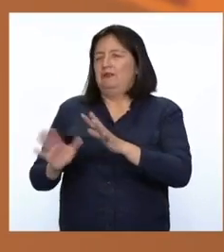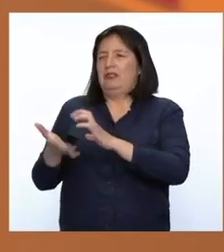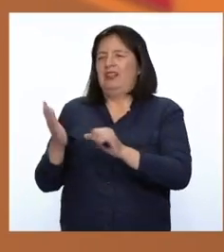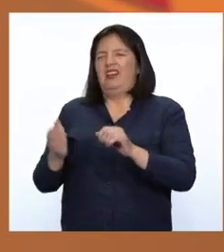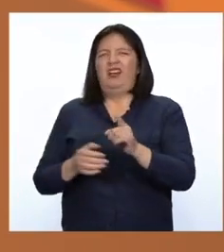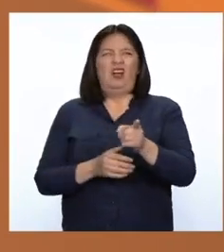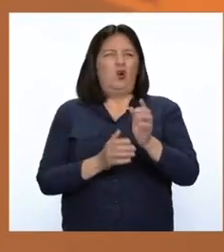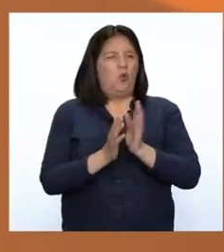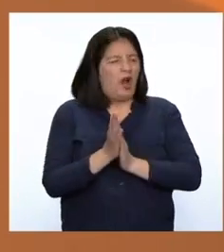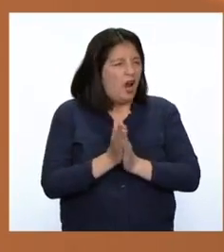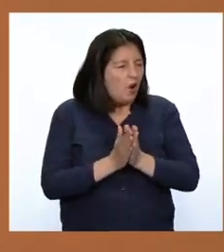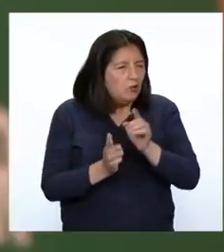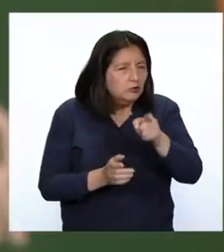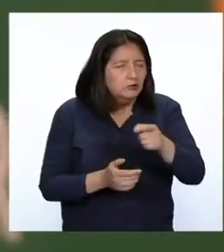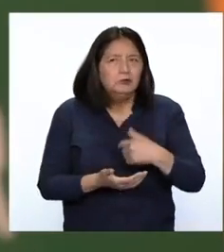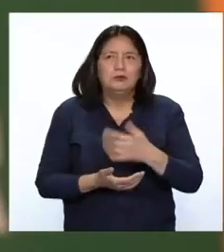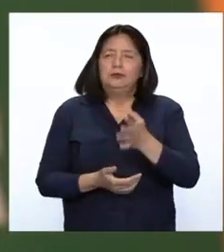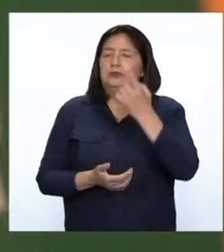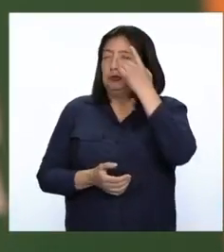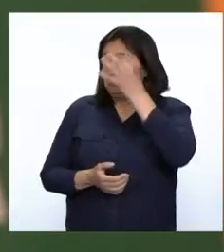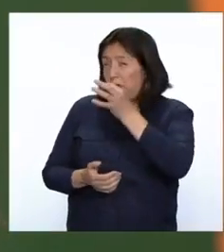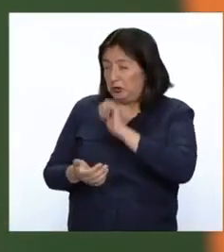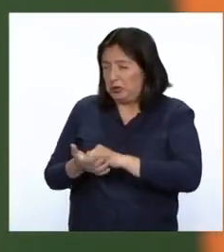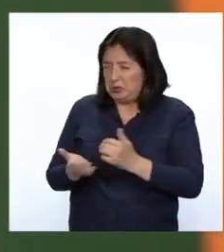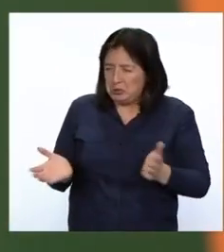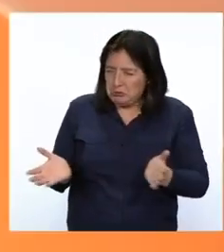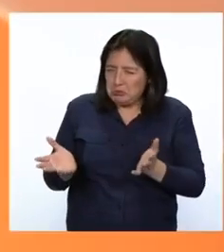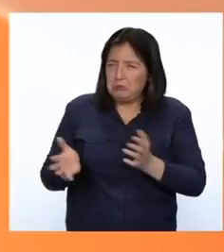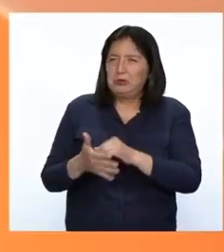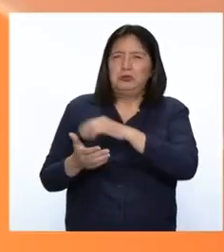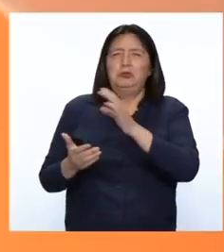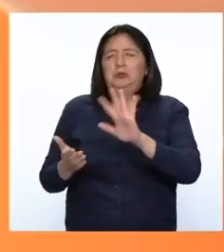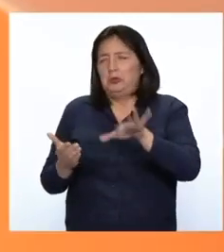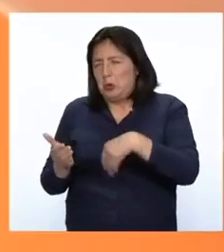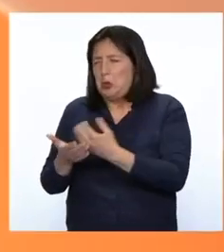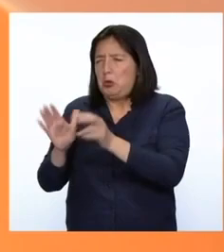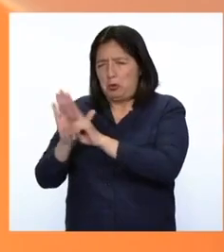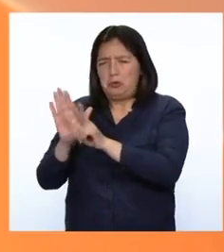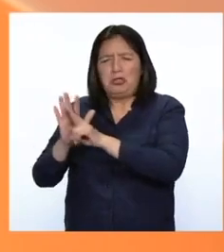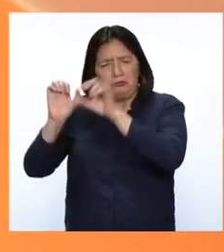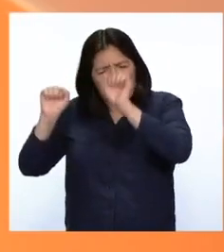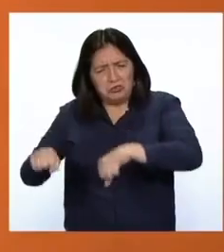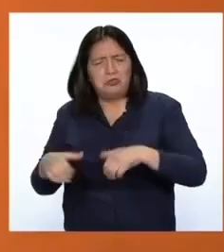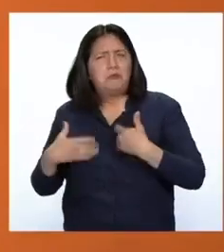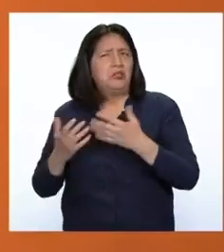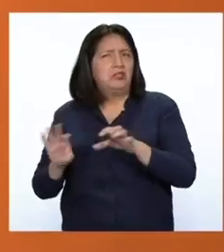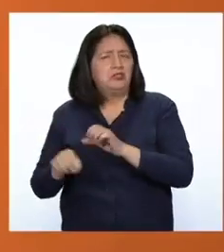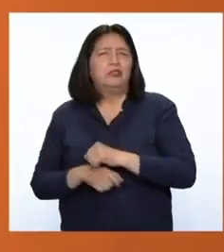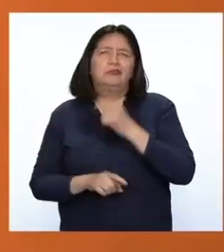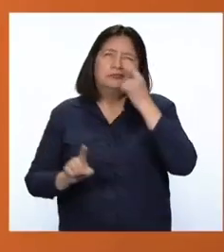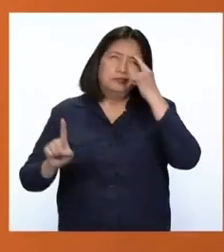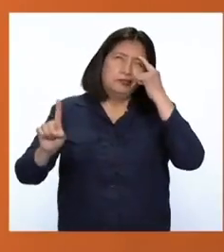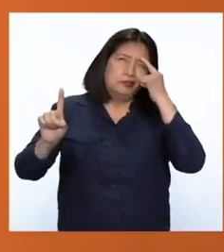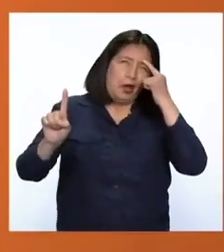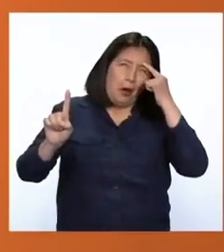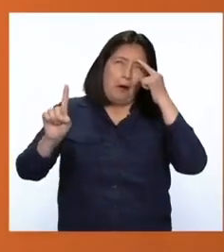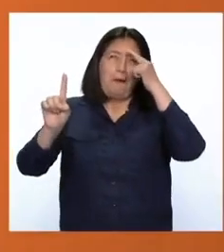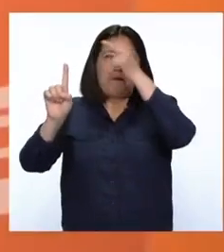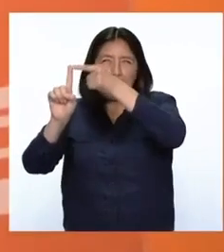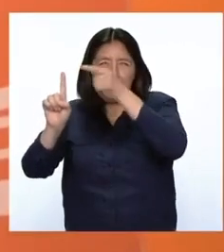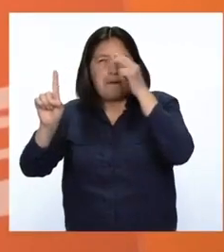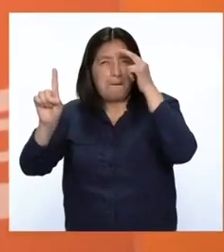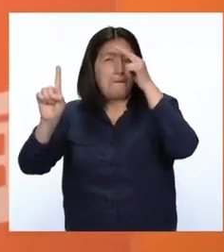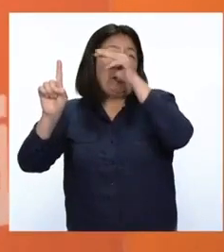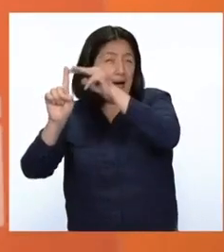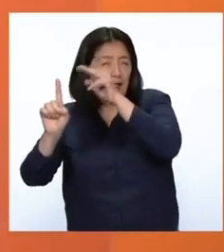tirado de los pelos. Creo que desde el empuje con todos los voluntarios se puede hacer. Pensar en metas es bonito